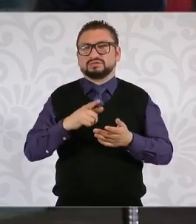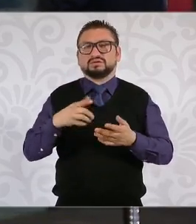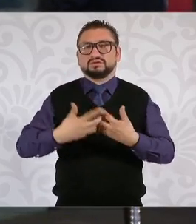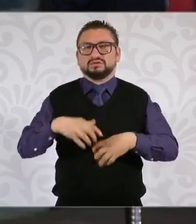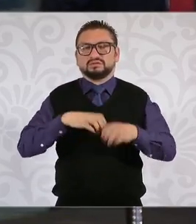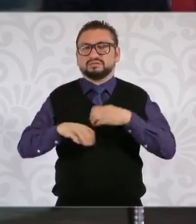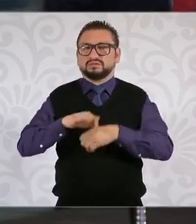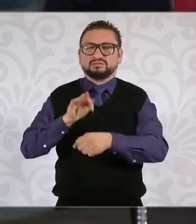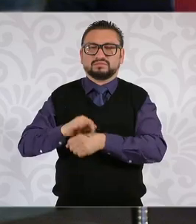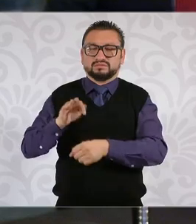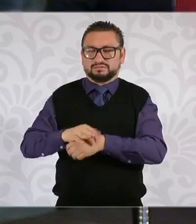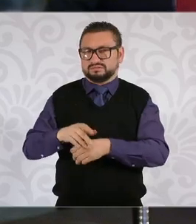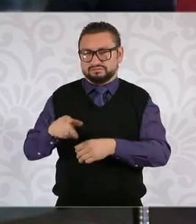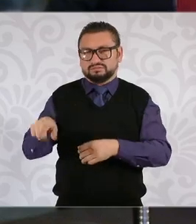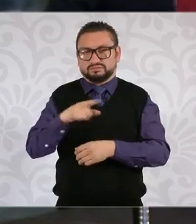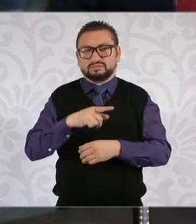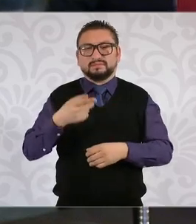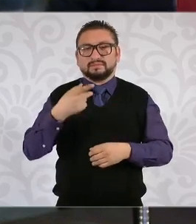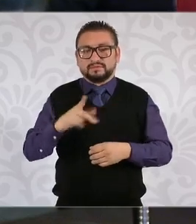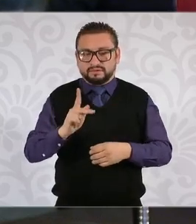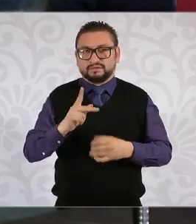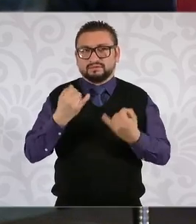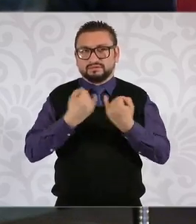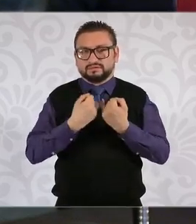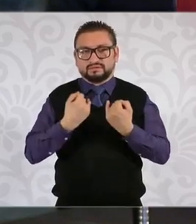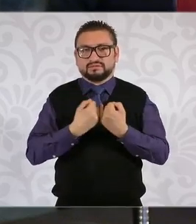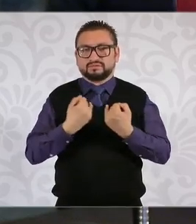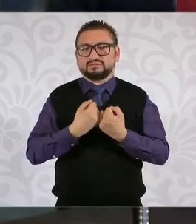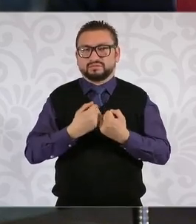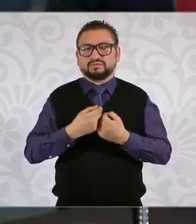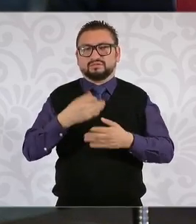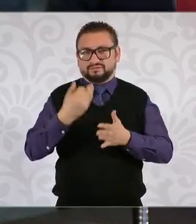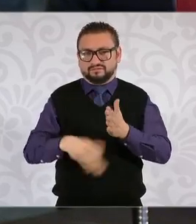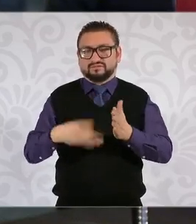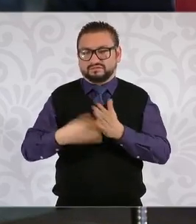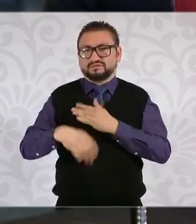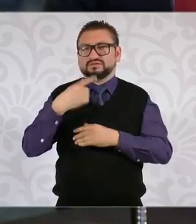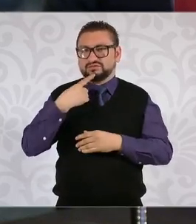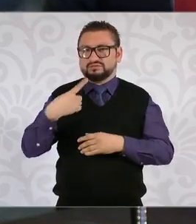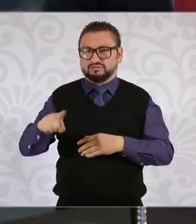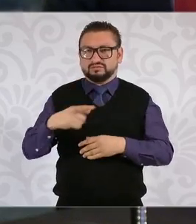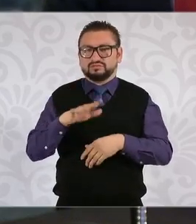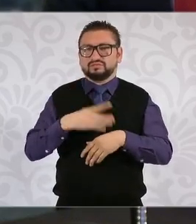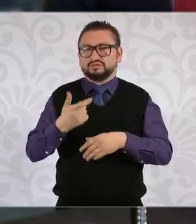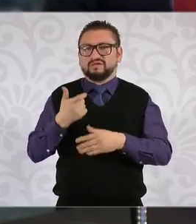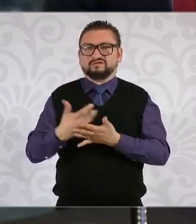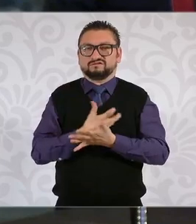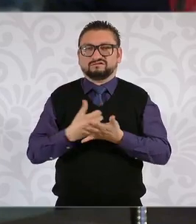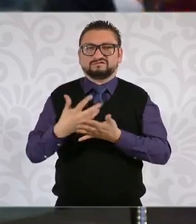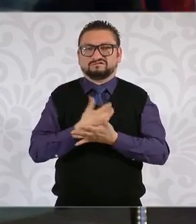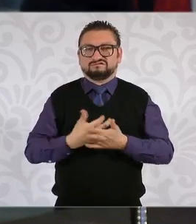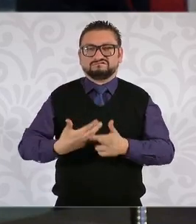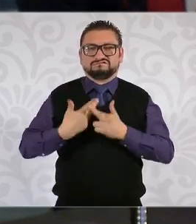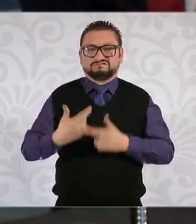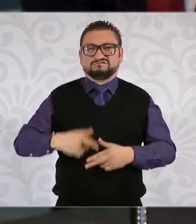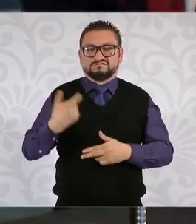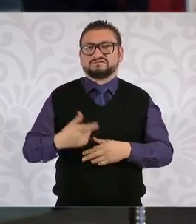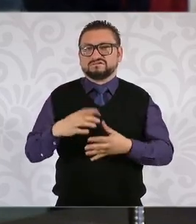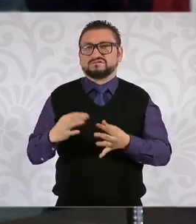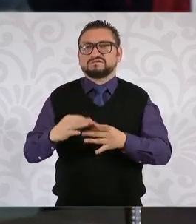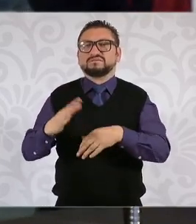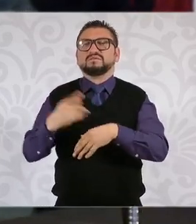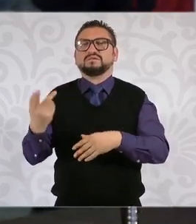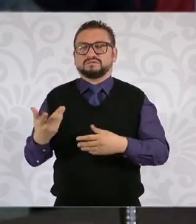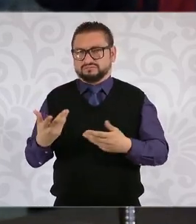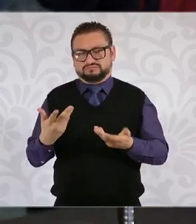por el horario estatal. Pero también quedaron pendientes otras denuncias por enriquecimiento inexplicable, que no se concretó, bueno, pues